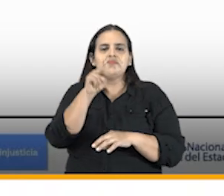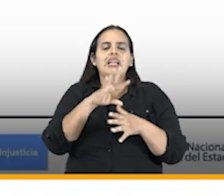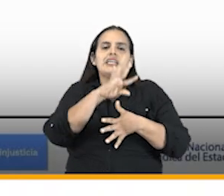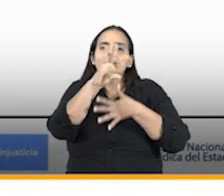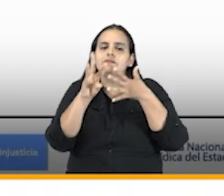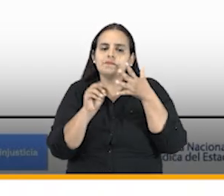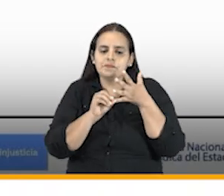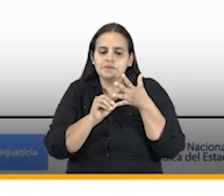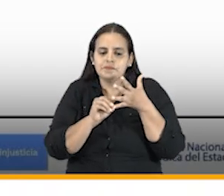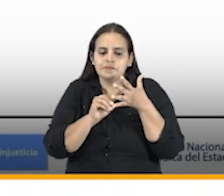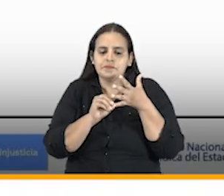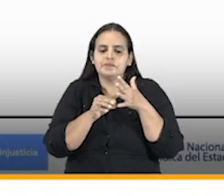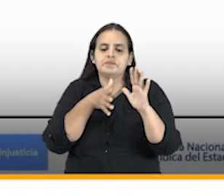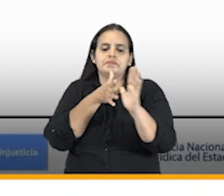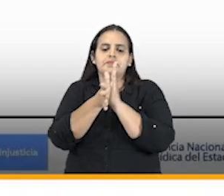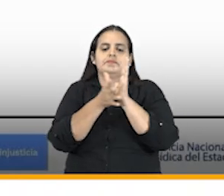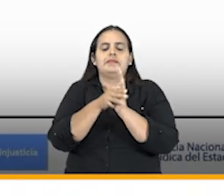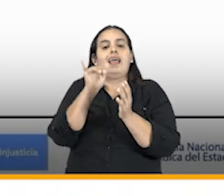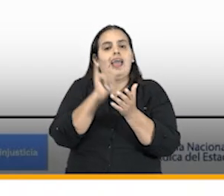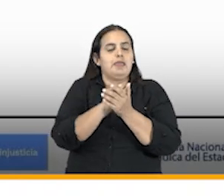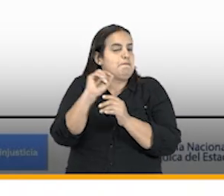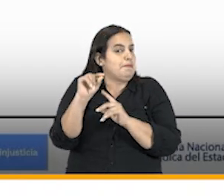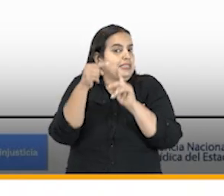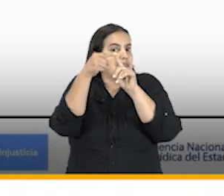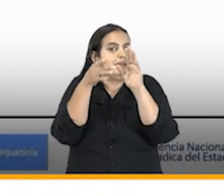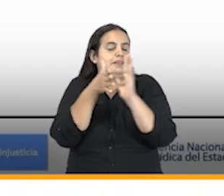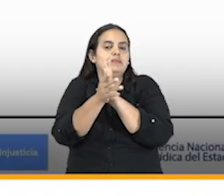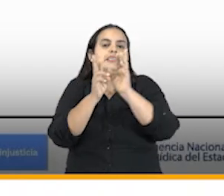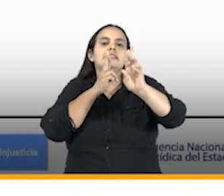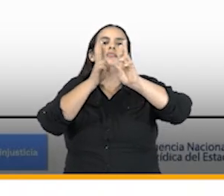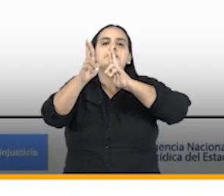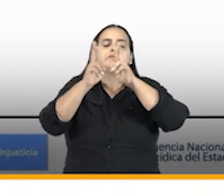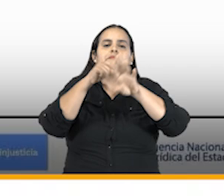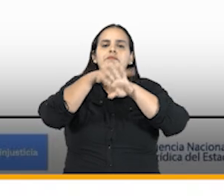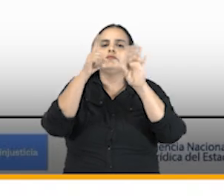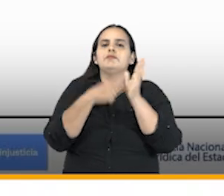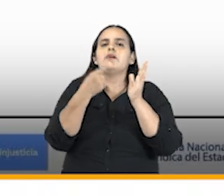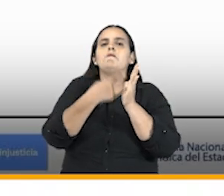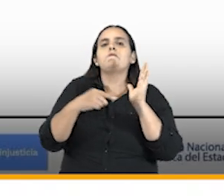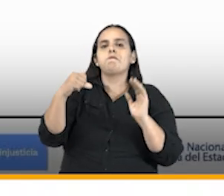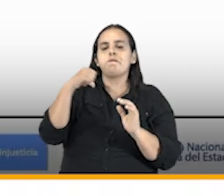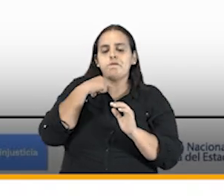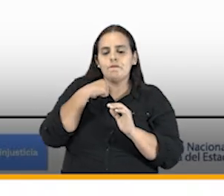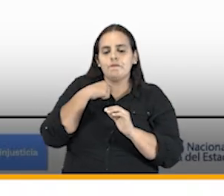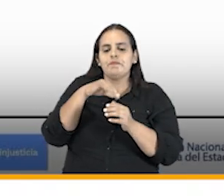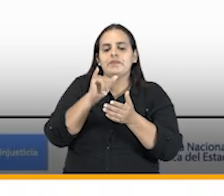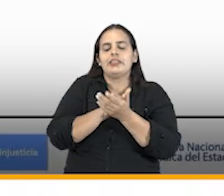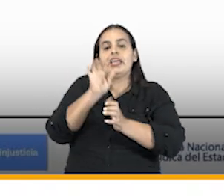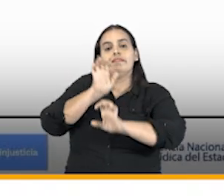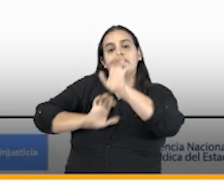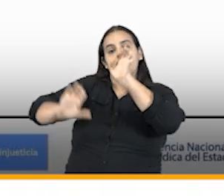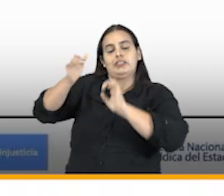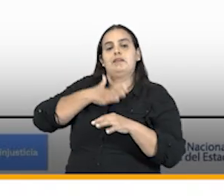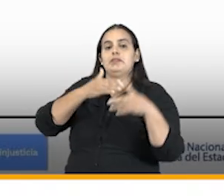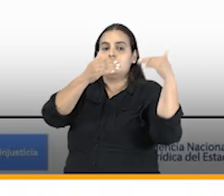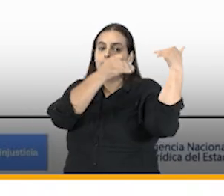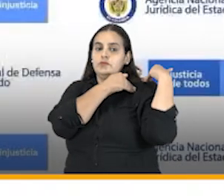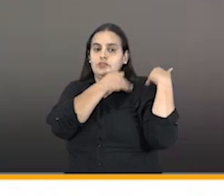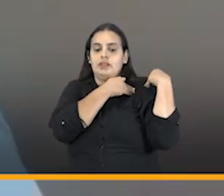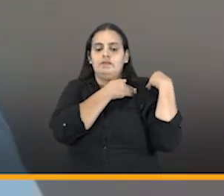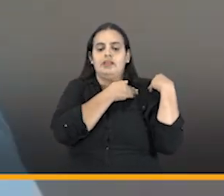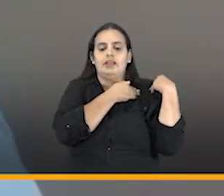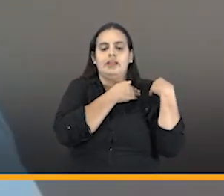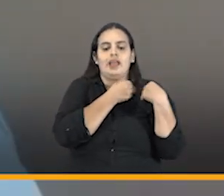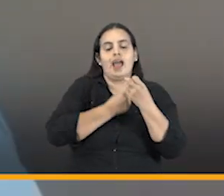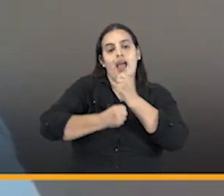en resumen grosso modo son los principales resultados que obtuvo la dirección defensa jurídica nacional a mi cargo en el año